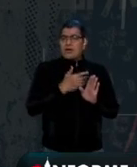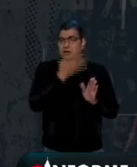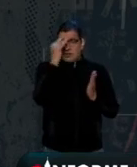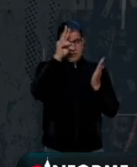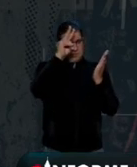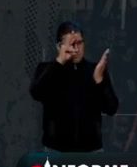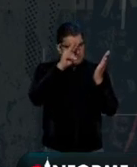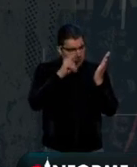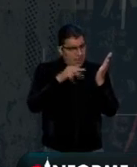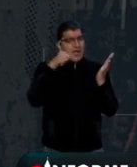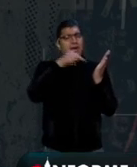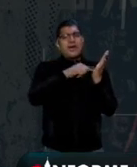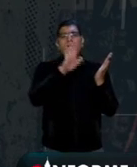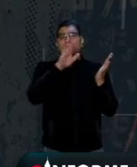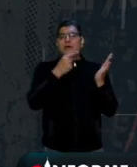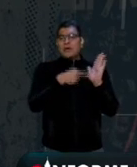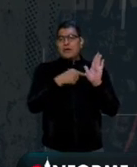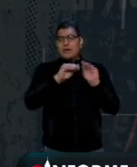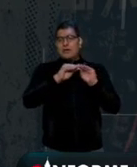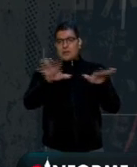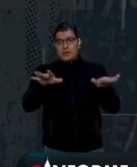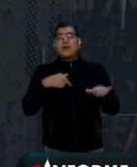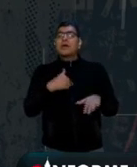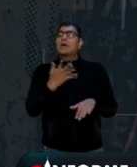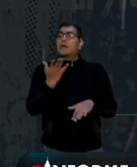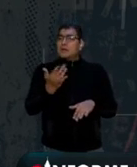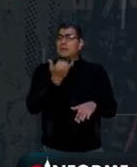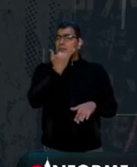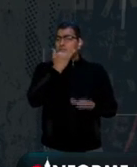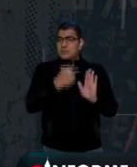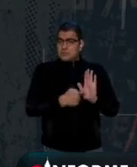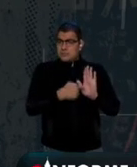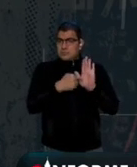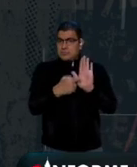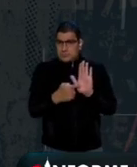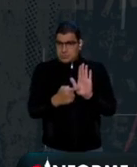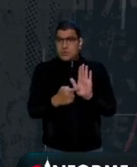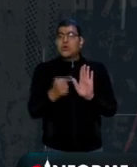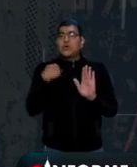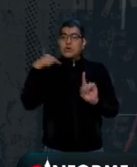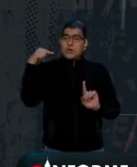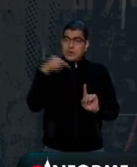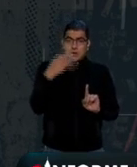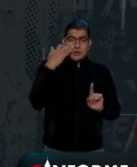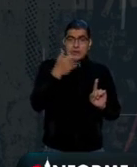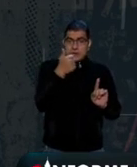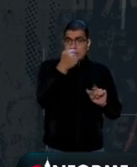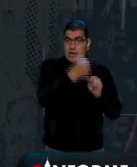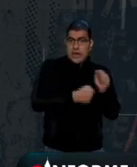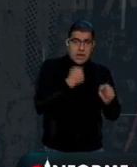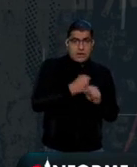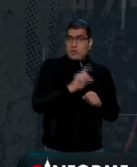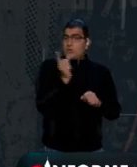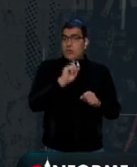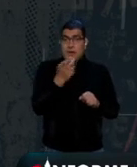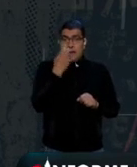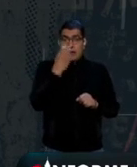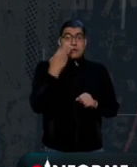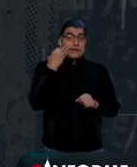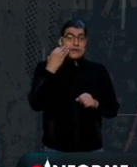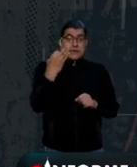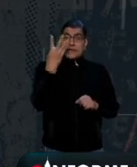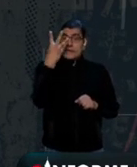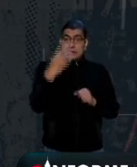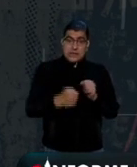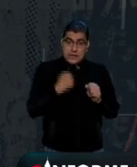y por qué publica. Ofrezco una disculpa. Señalé el plazo de seis años, pero en realidad es de tres años.